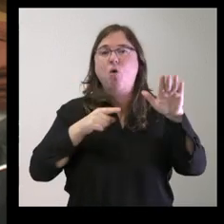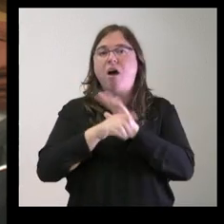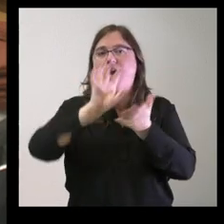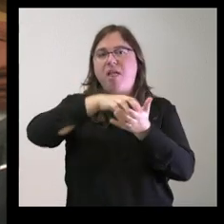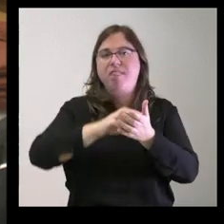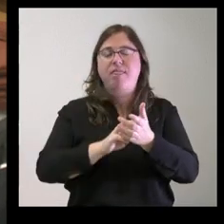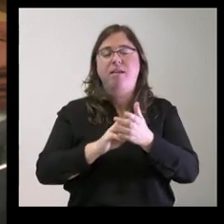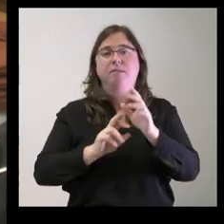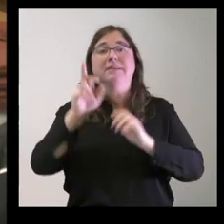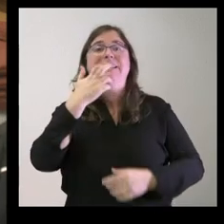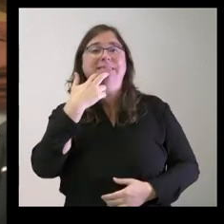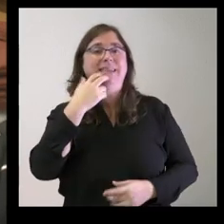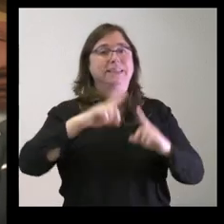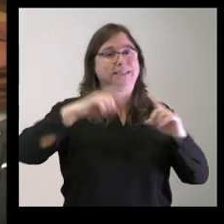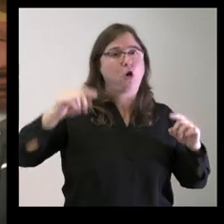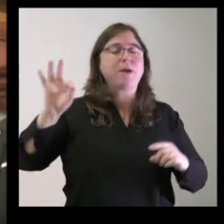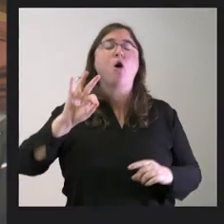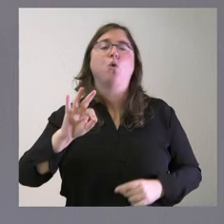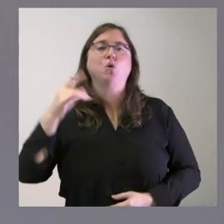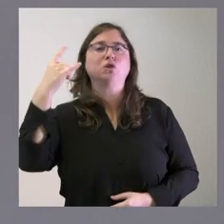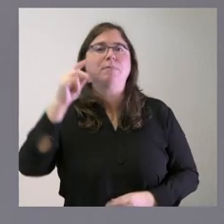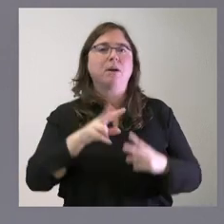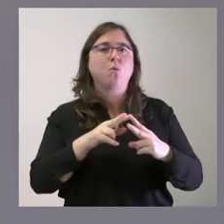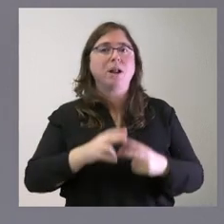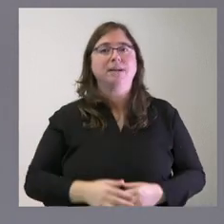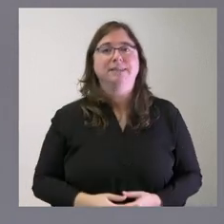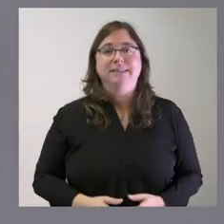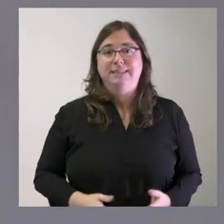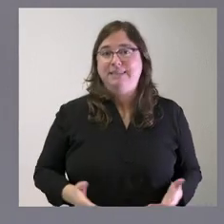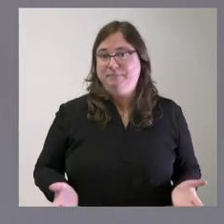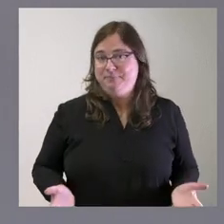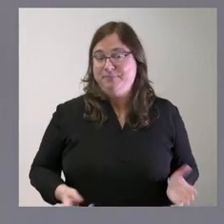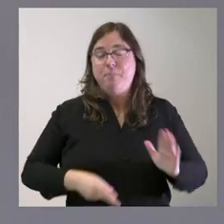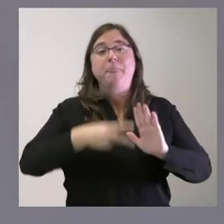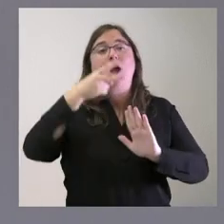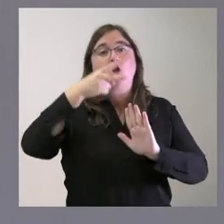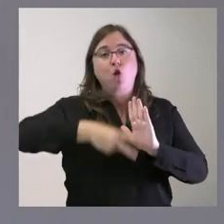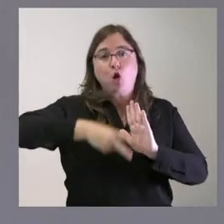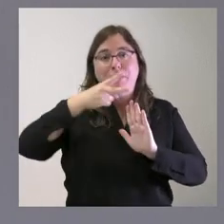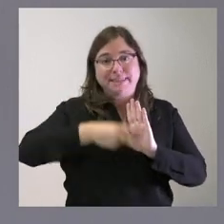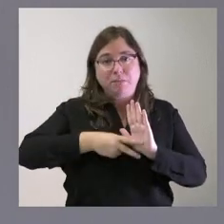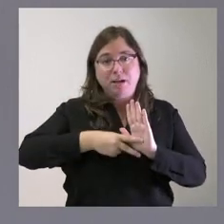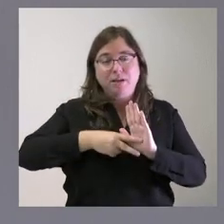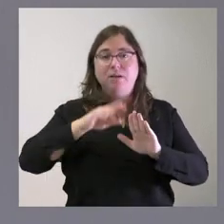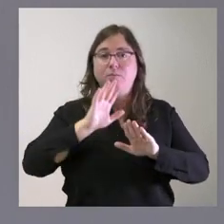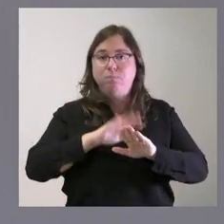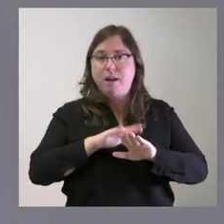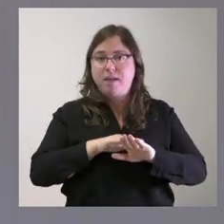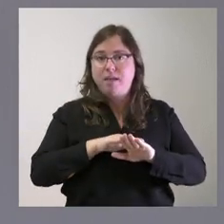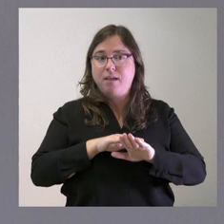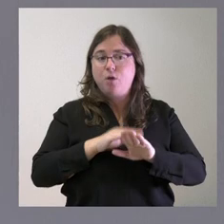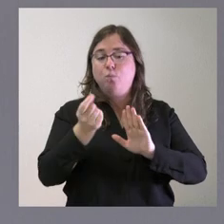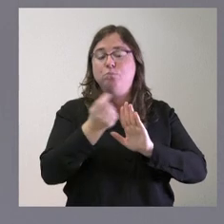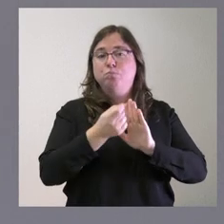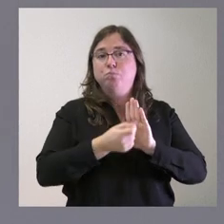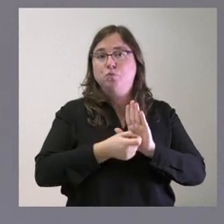Segovia o Salamanca gracias es que la normativa para establecer la puntuación